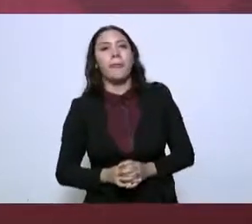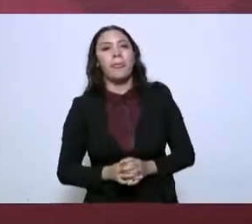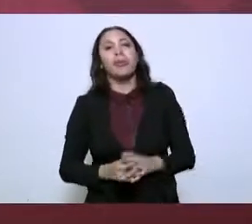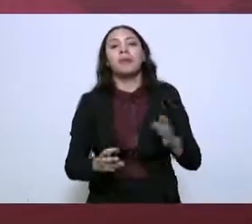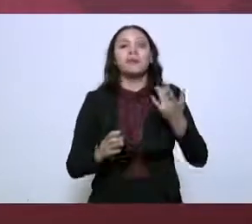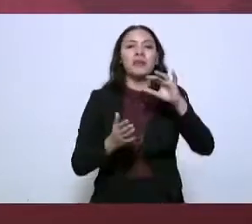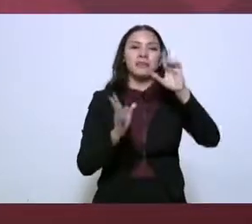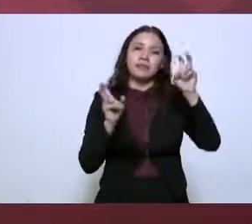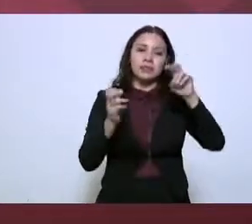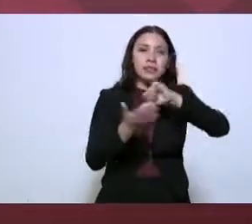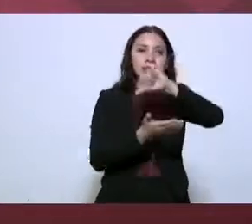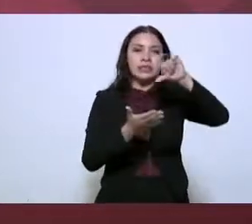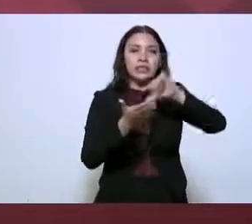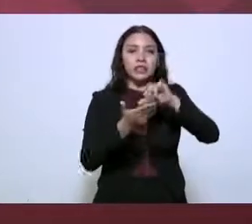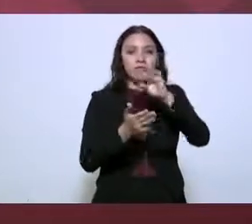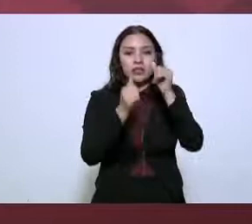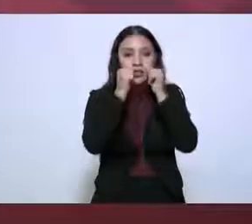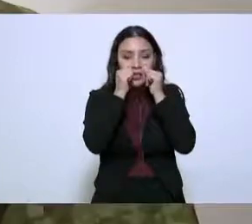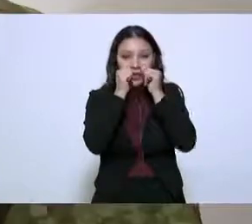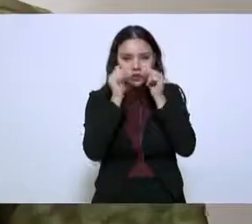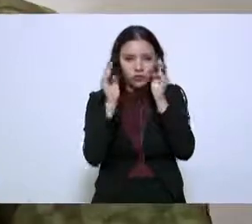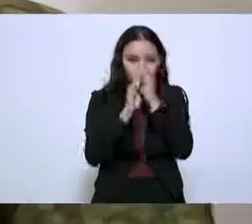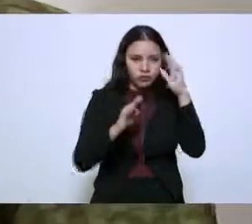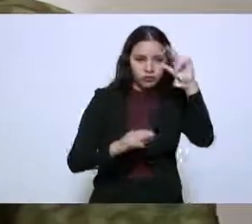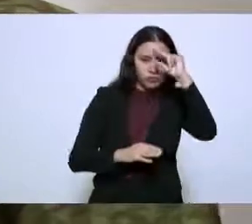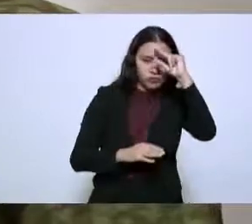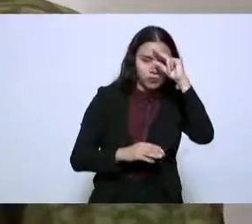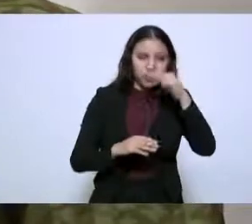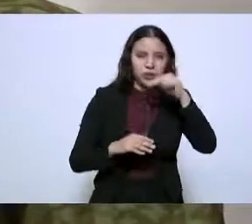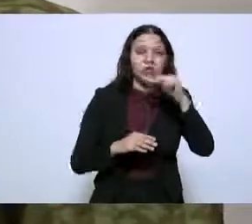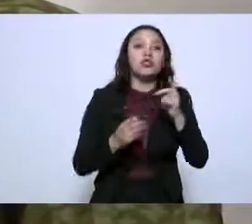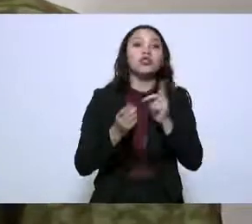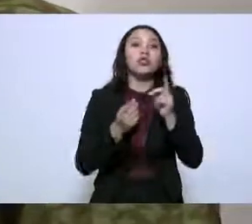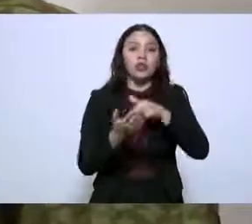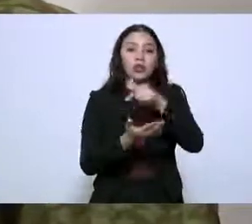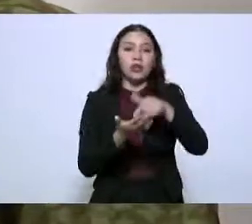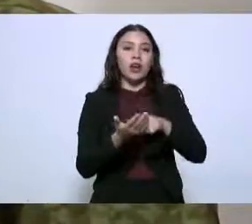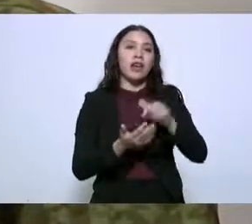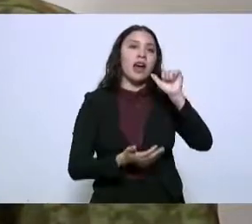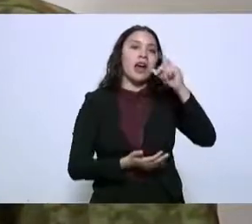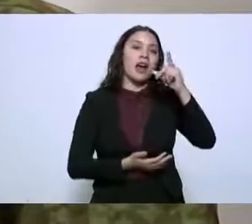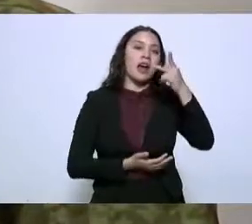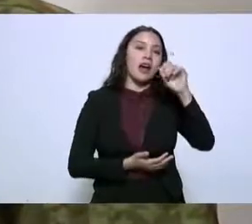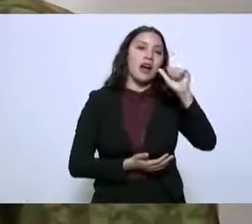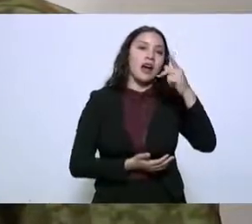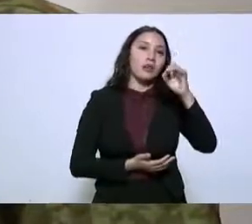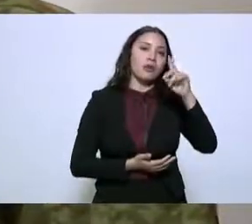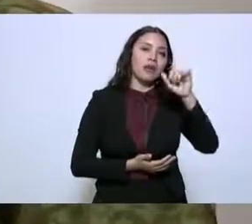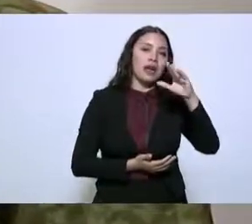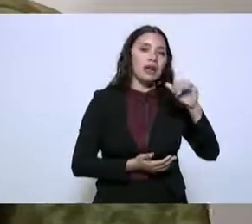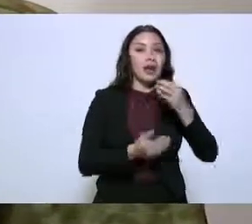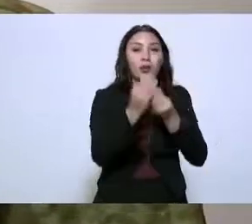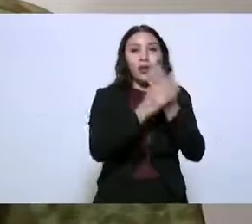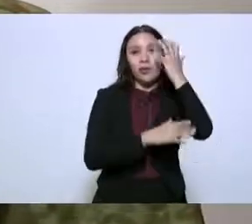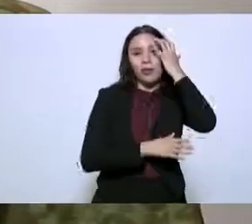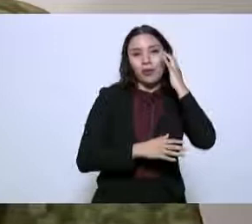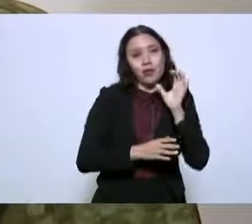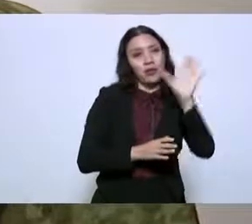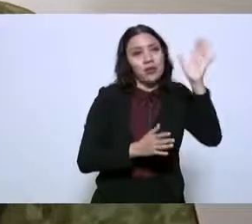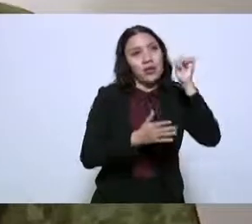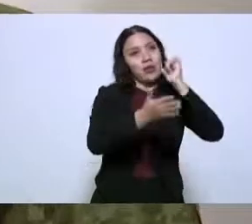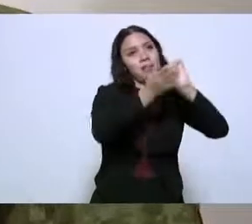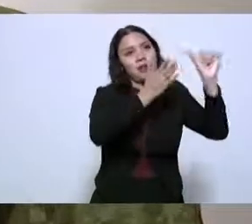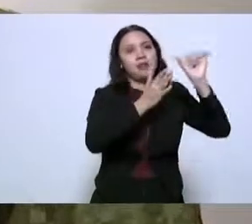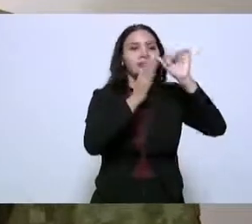Regional de Fusión de Inteligencia Noreste, que está en Apodaca, Nuevo León. Ahí se hace el apoyo